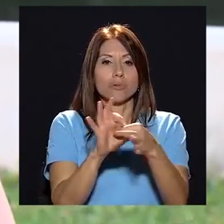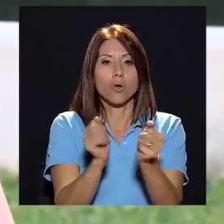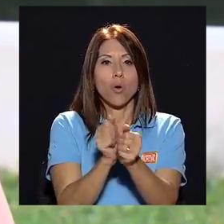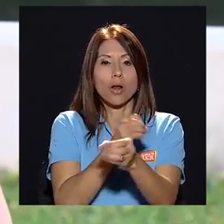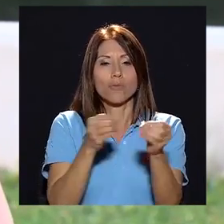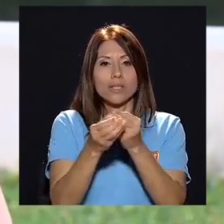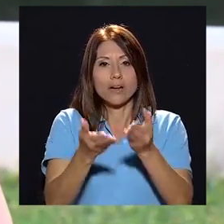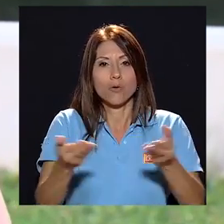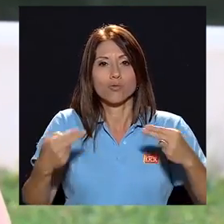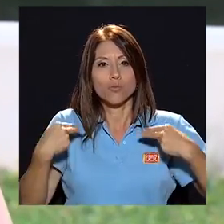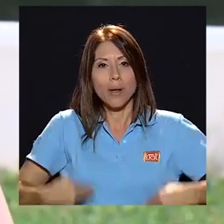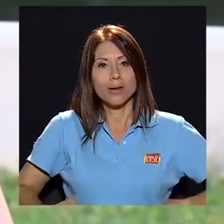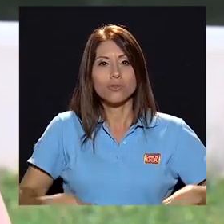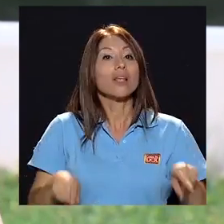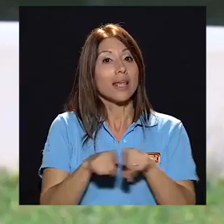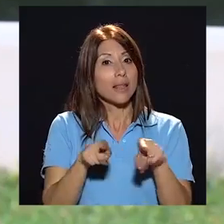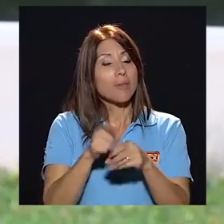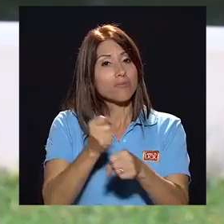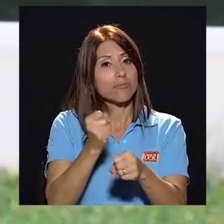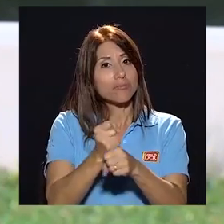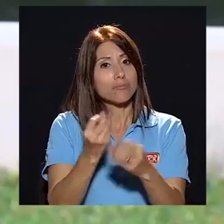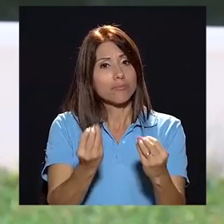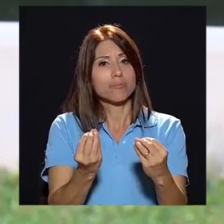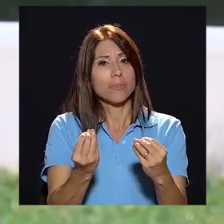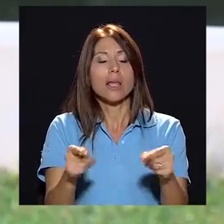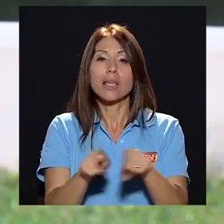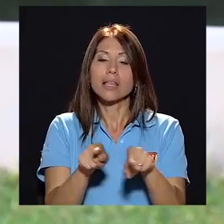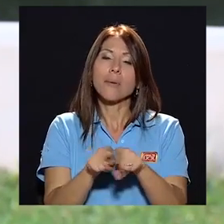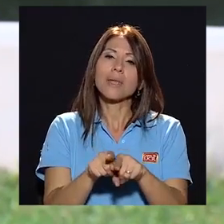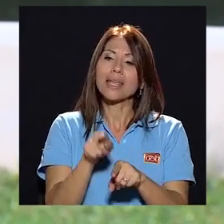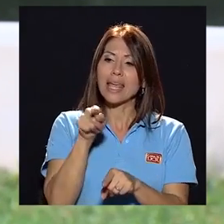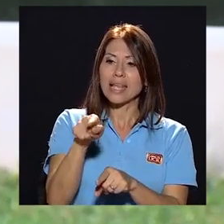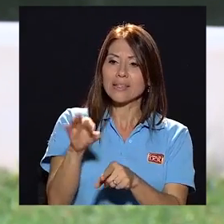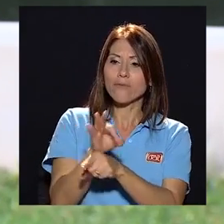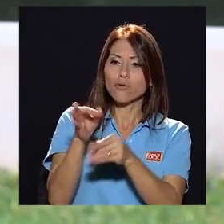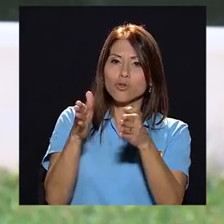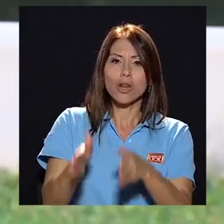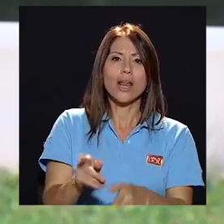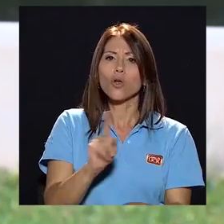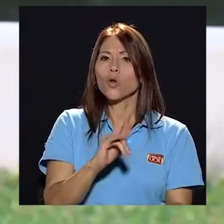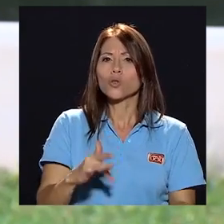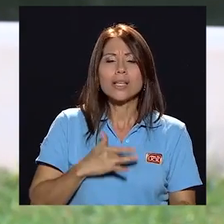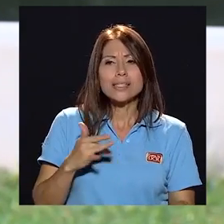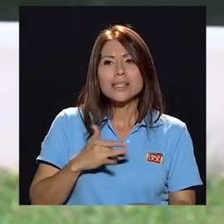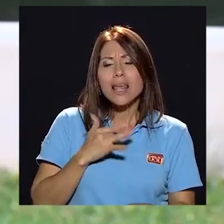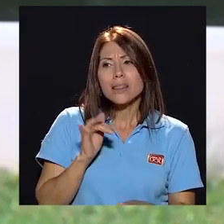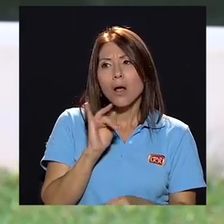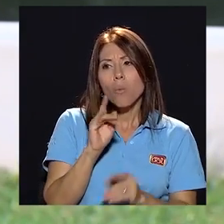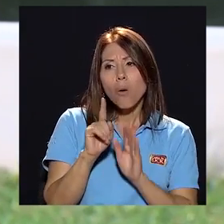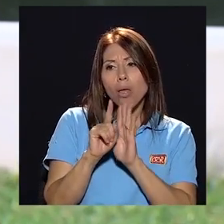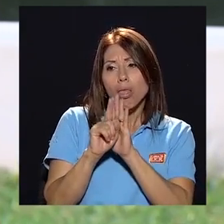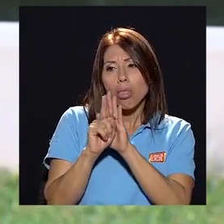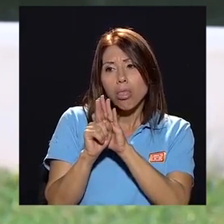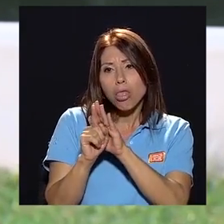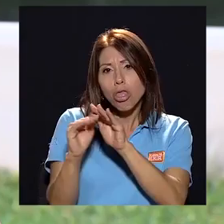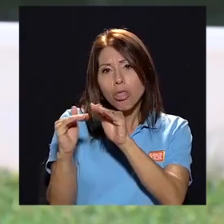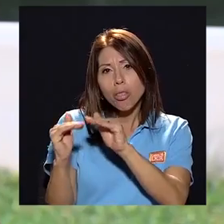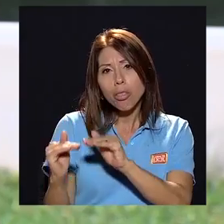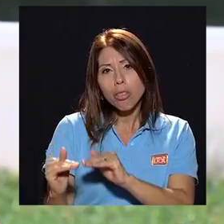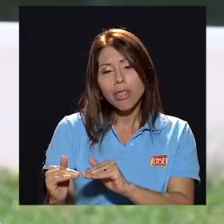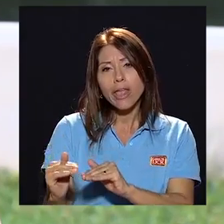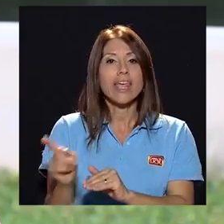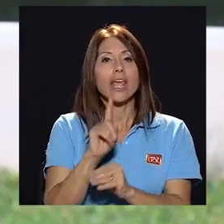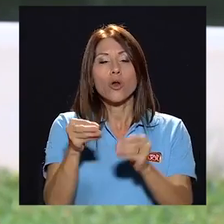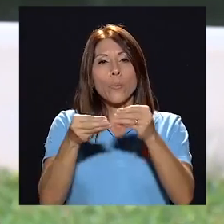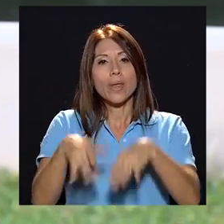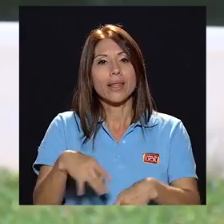con la oficina de recursos humanos que también ha hecho grandes esfuerzos para esto y así que el funcionario no se sienta tan disminuido y no pierda ese